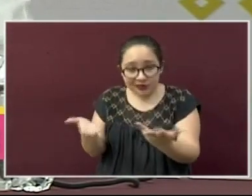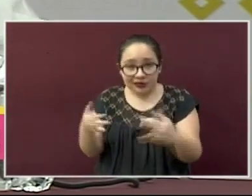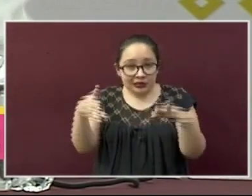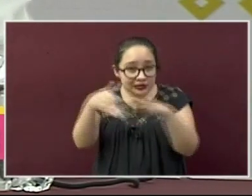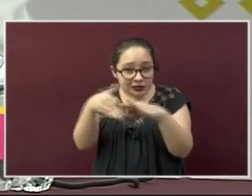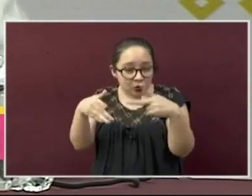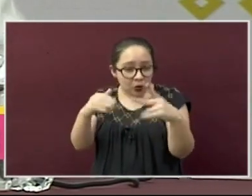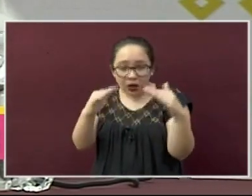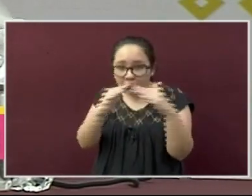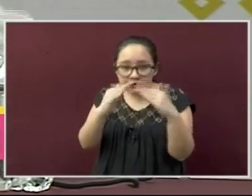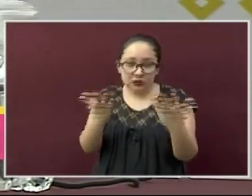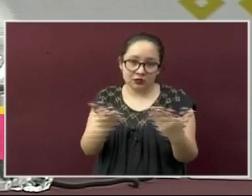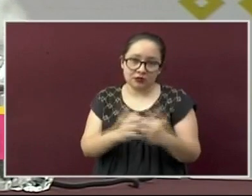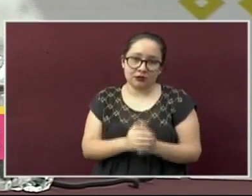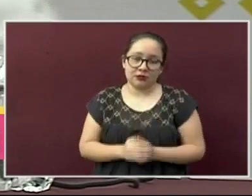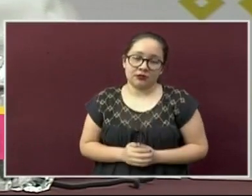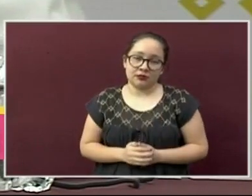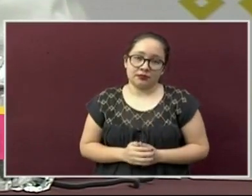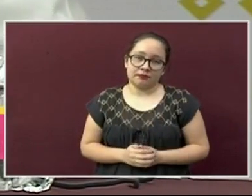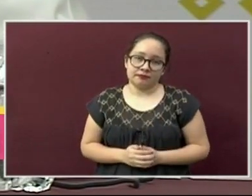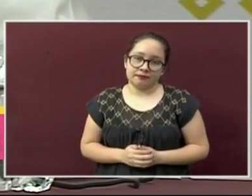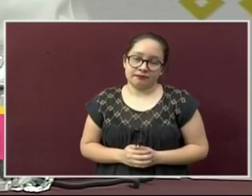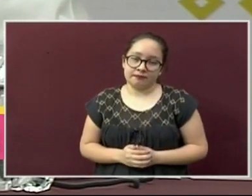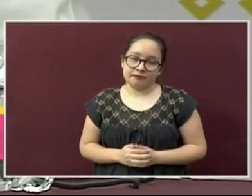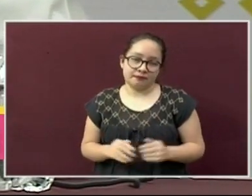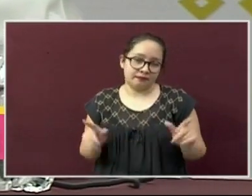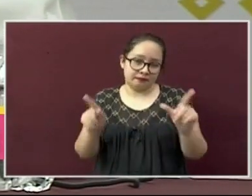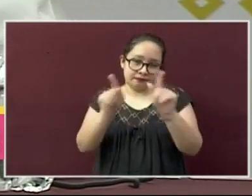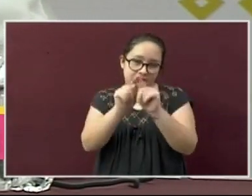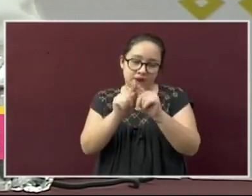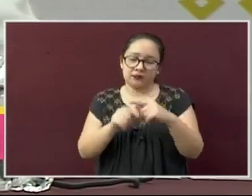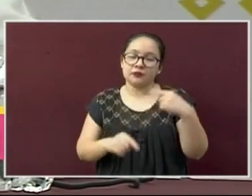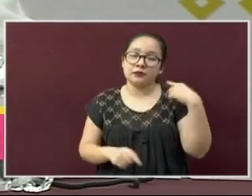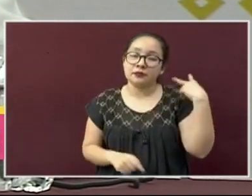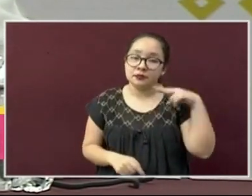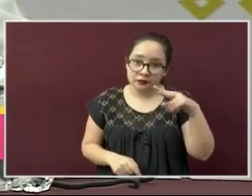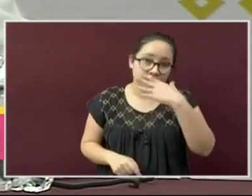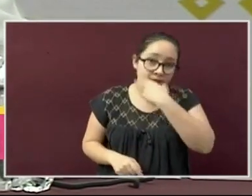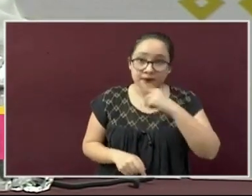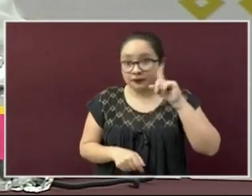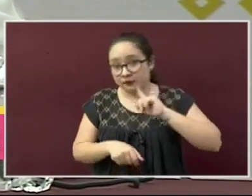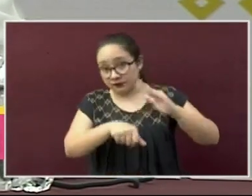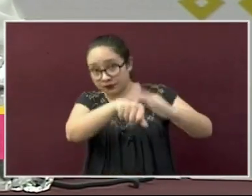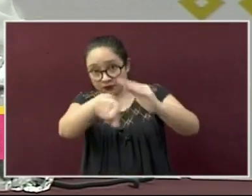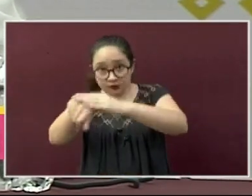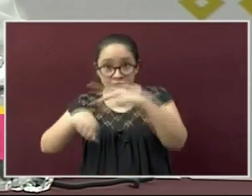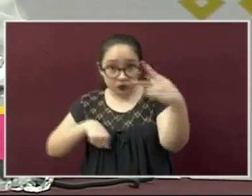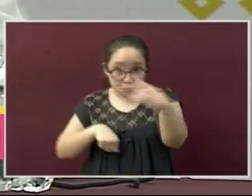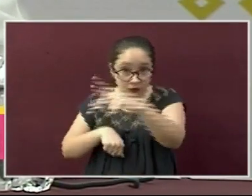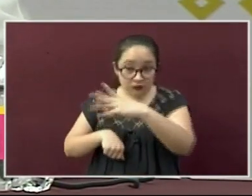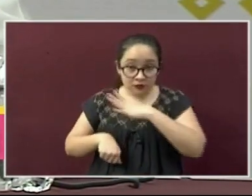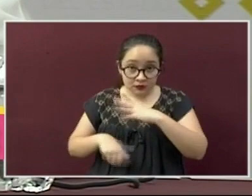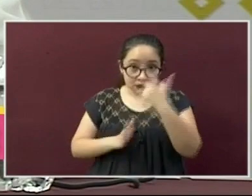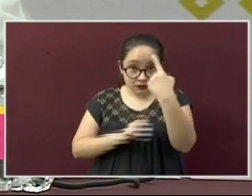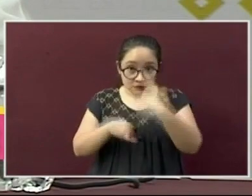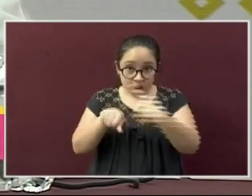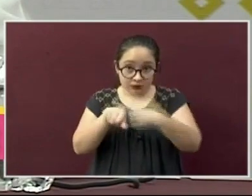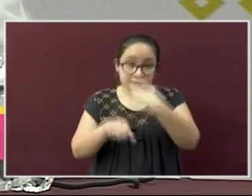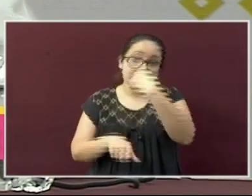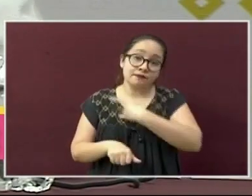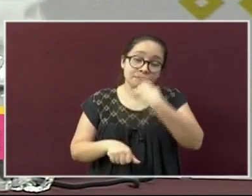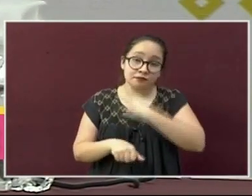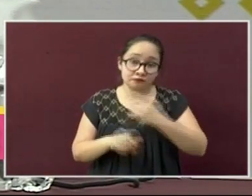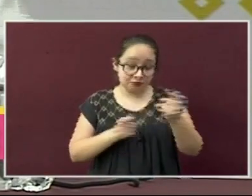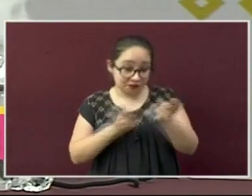cercana. En resumen, ciudadanos y ciudadanas, las personas que saben que tienen diabetes y no llevan un control médico,